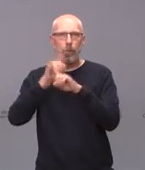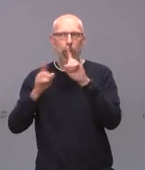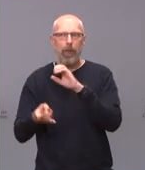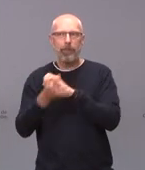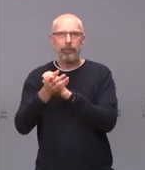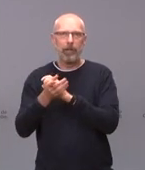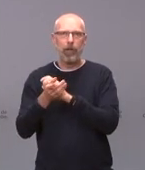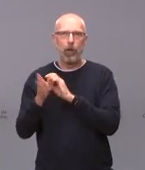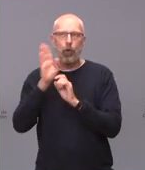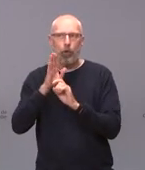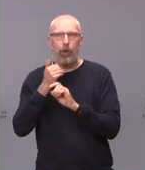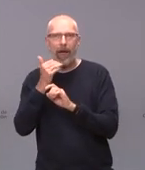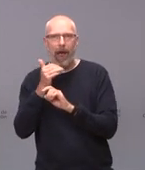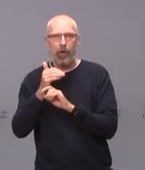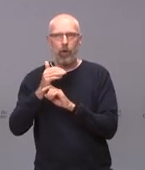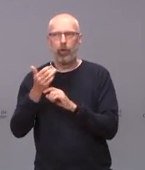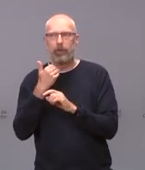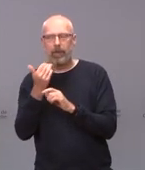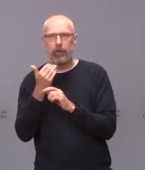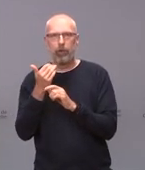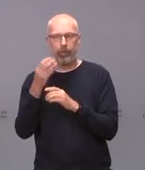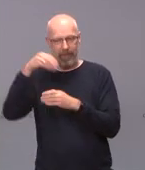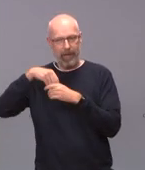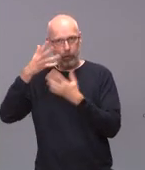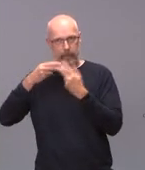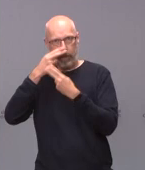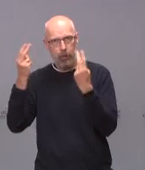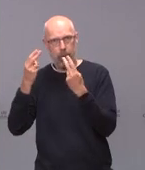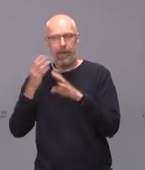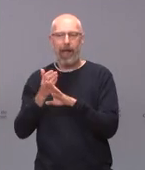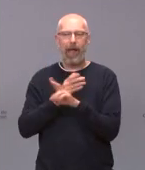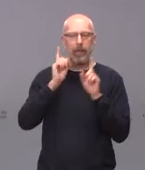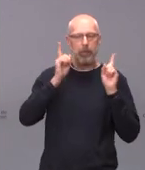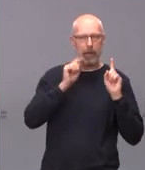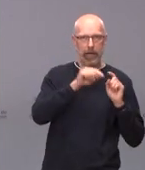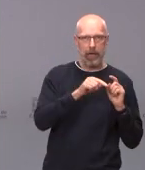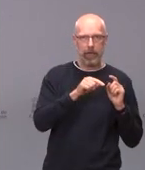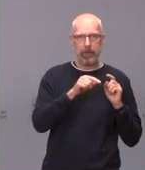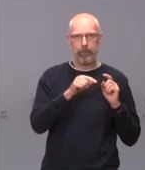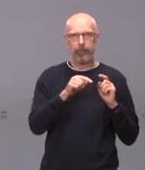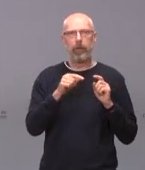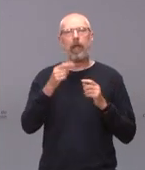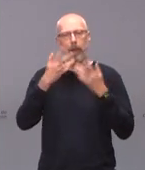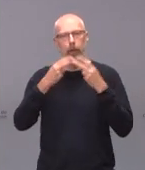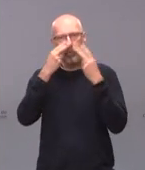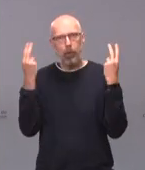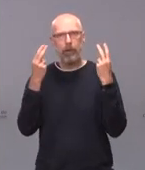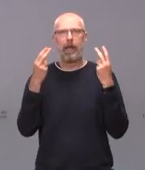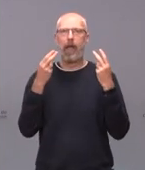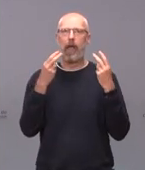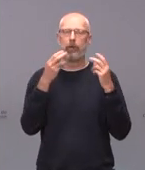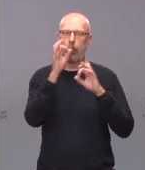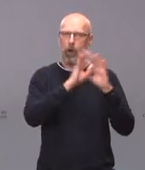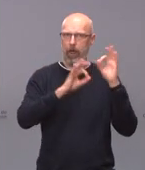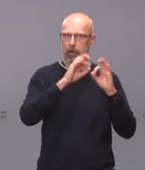corrupción que pueda darse en la administración pública de Castilla y León y también en todos sus organismos autónomos y entidades públicas por tanto es